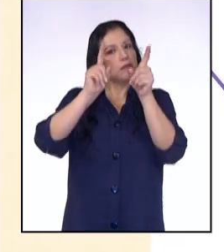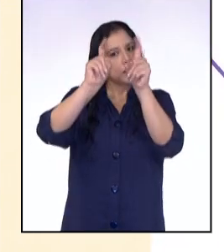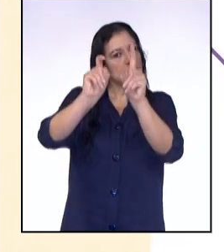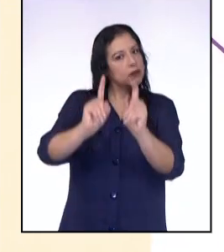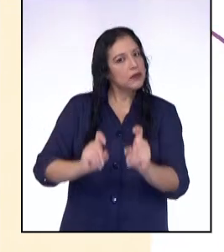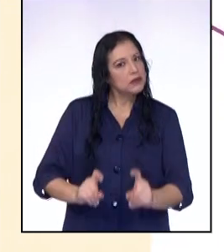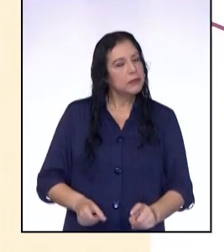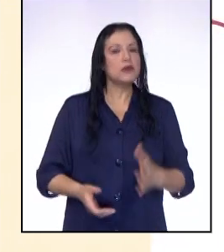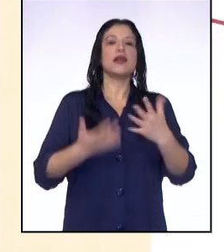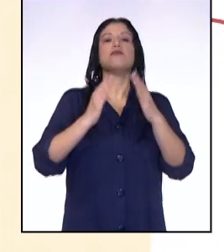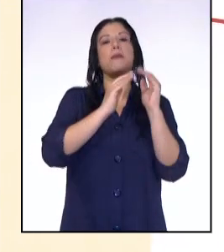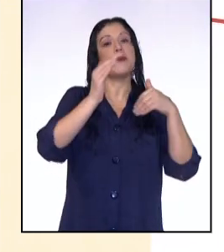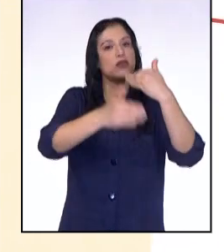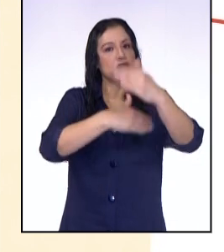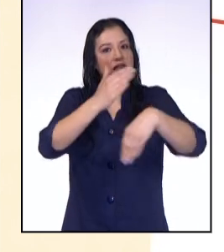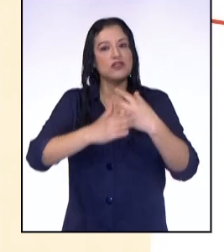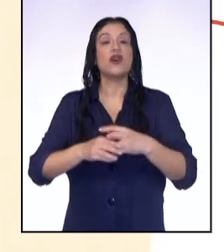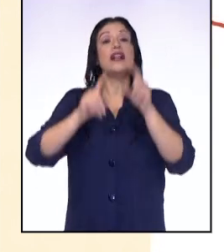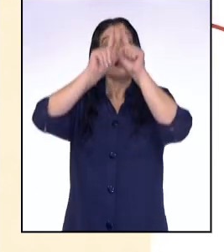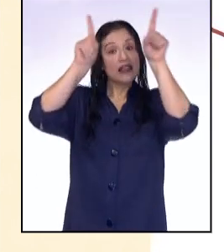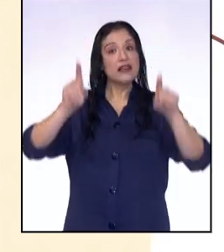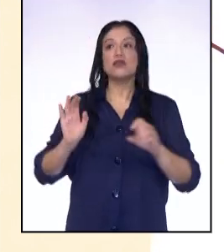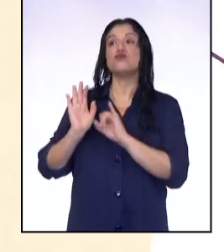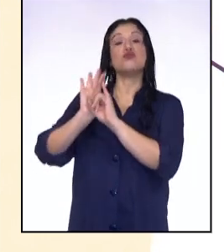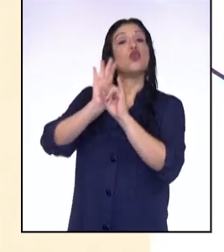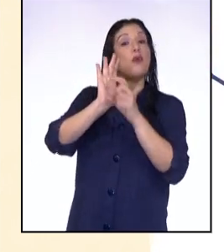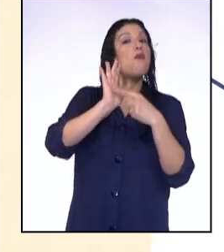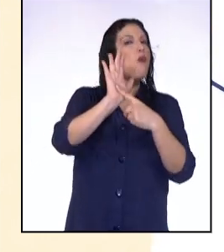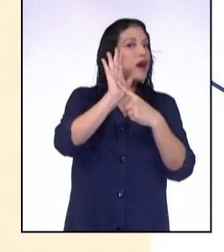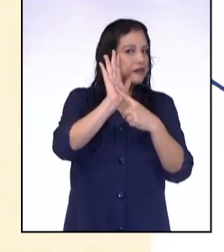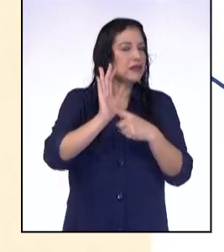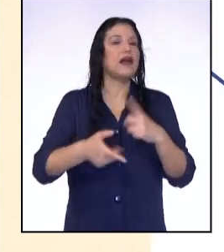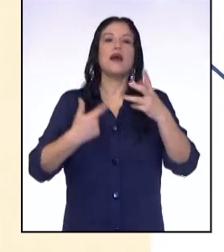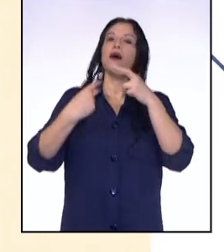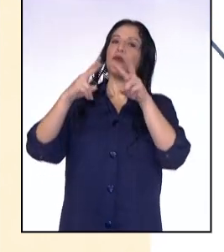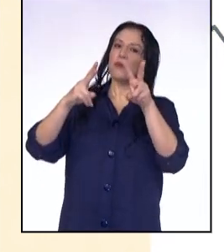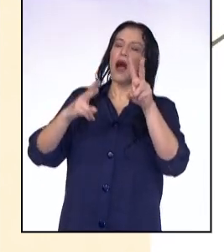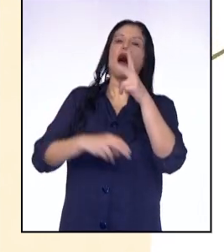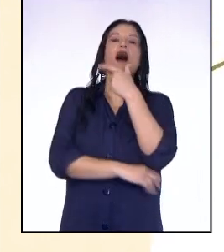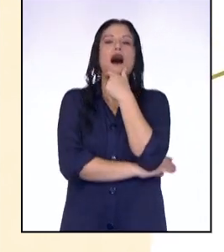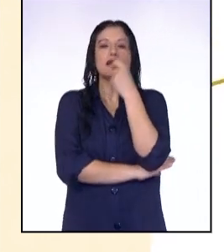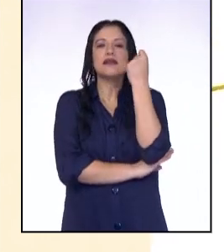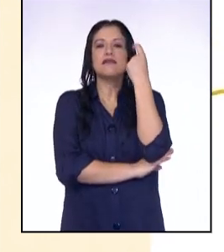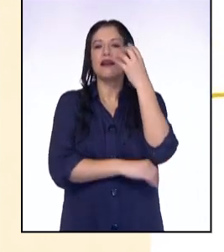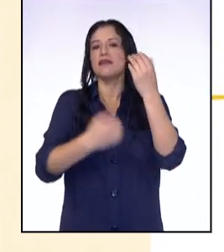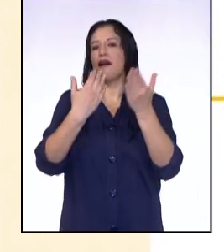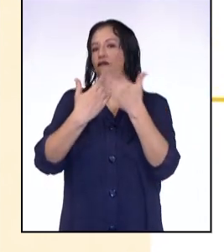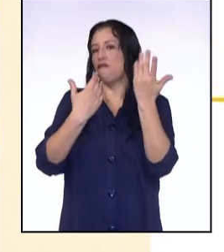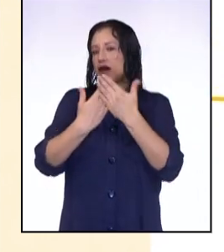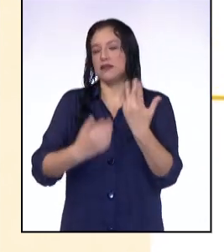proceso y la infografía nos lo muestra de manera visualmente atractiva para que se comprenda con facilidad.